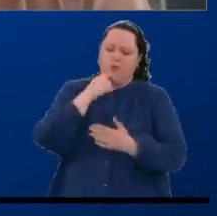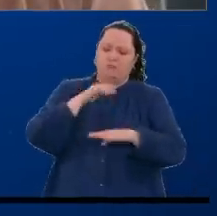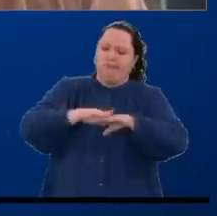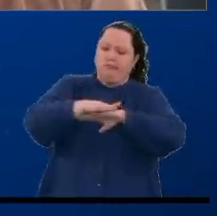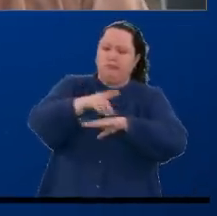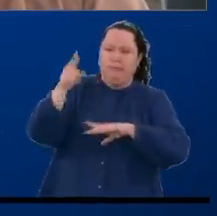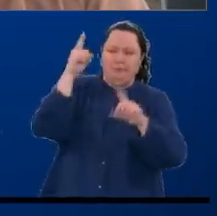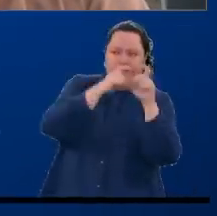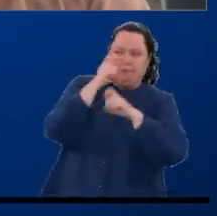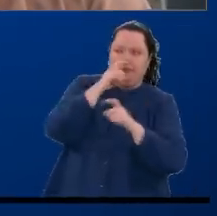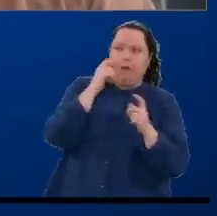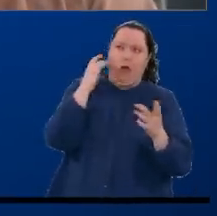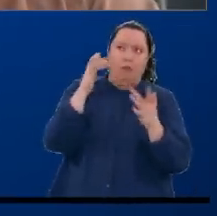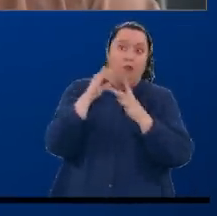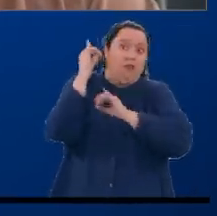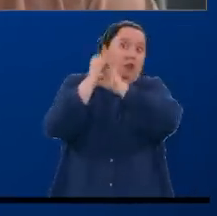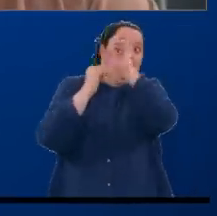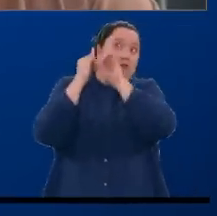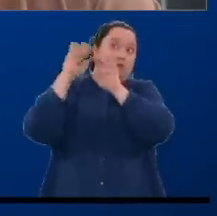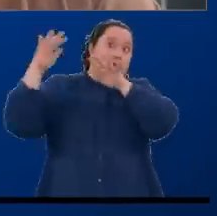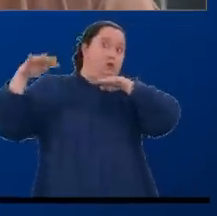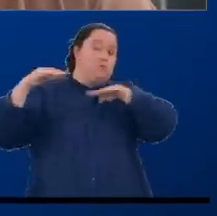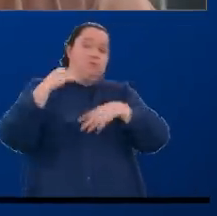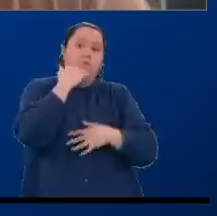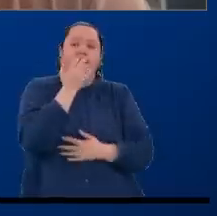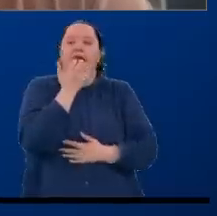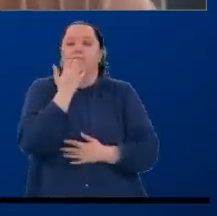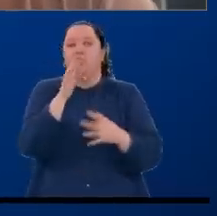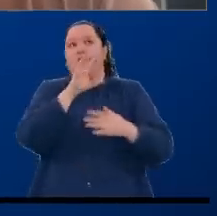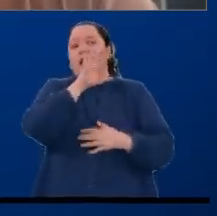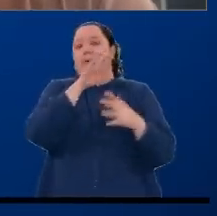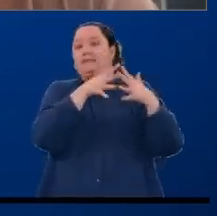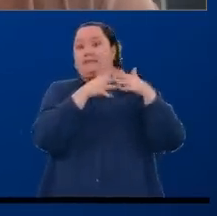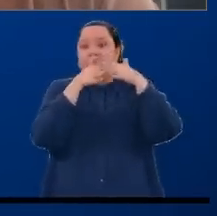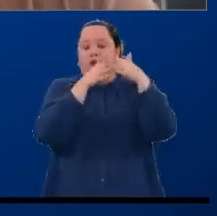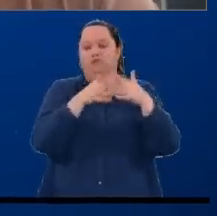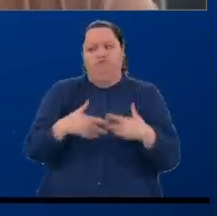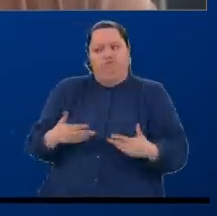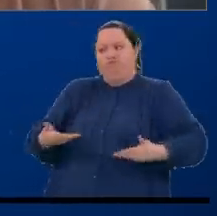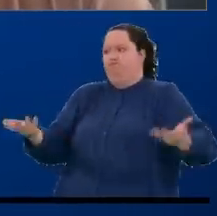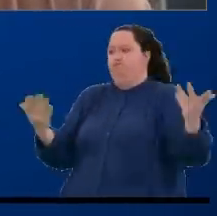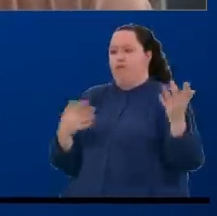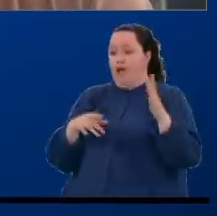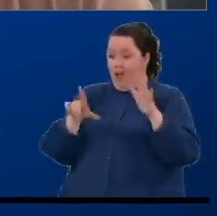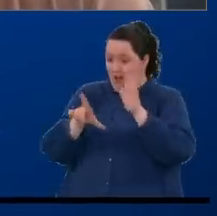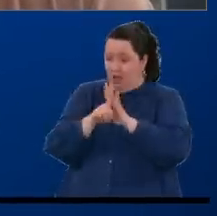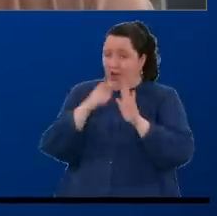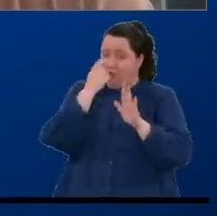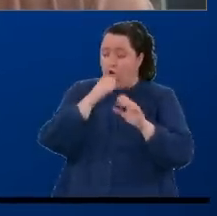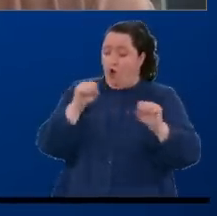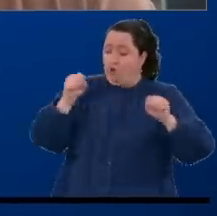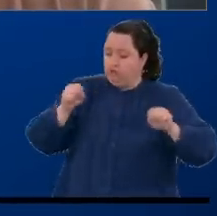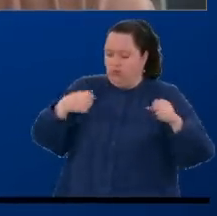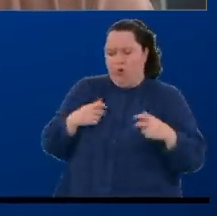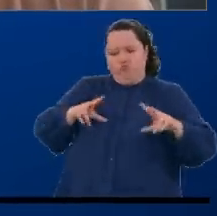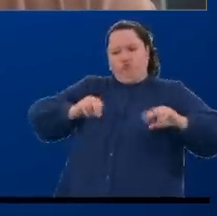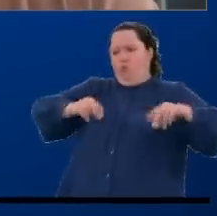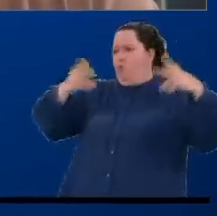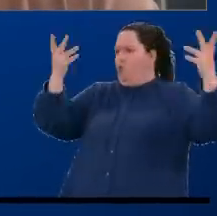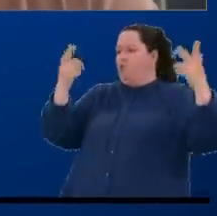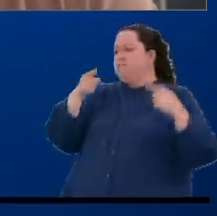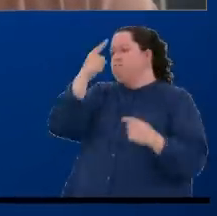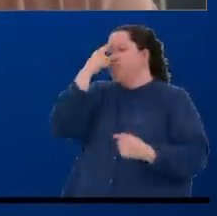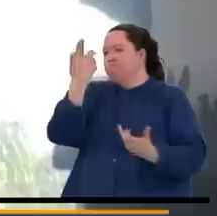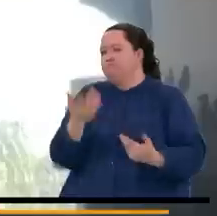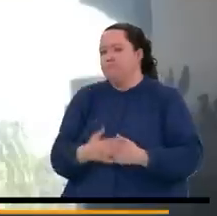han evaluado en el plano internacional, ya que países, por ejemplo, como Estados Unidos, se han opuesto radicalmente a la legalización de drogas. Mire,